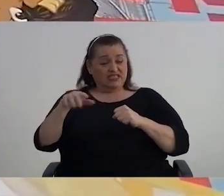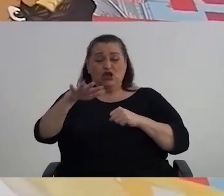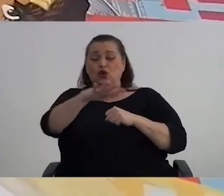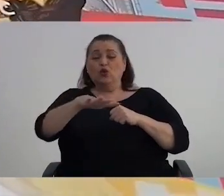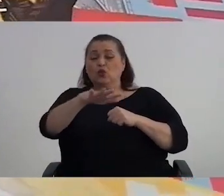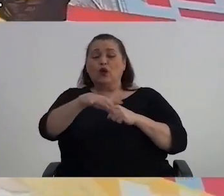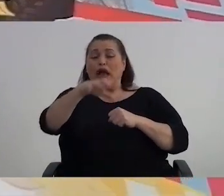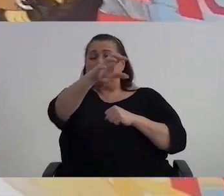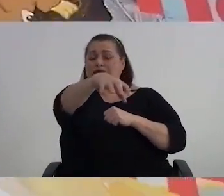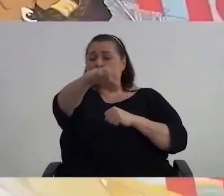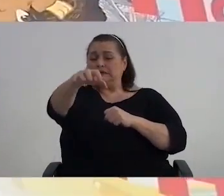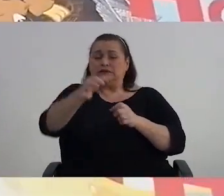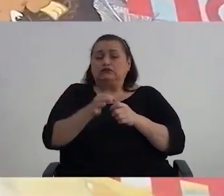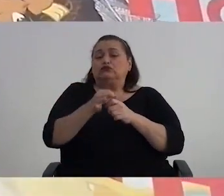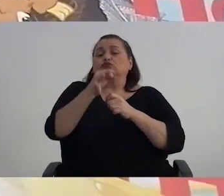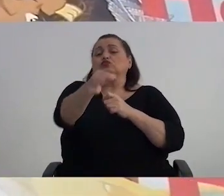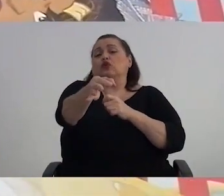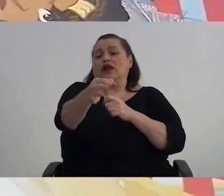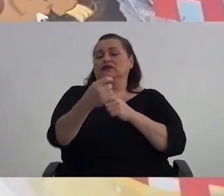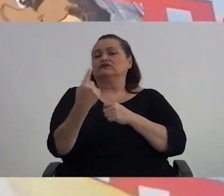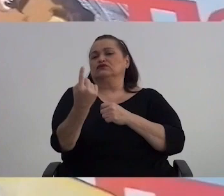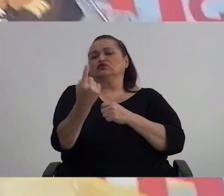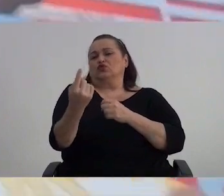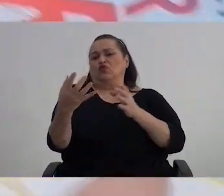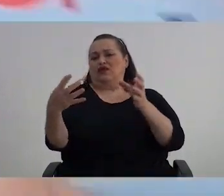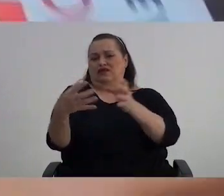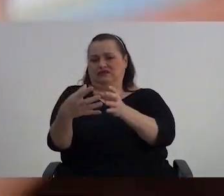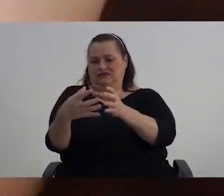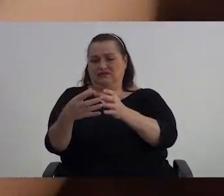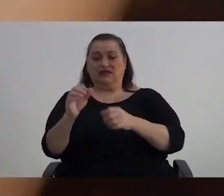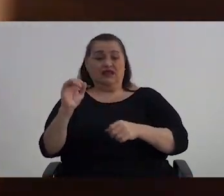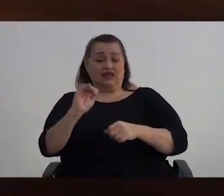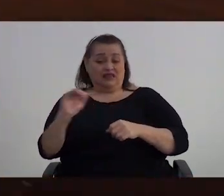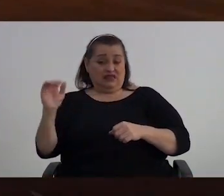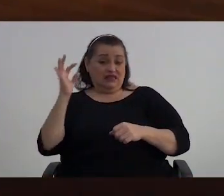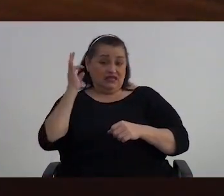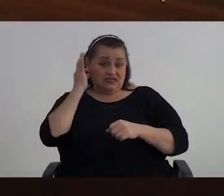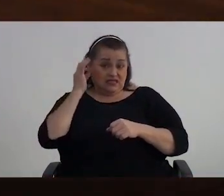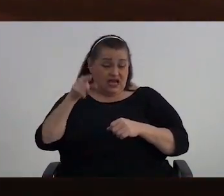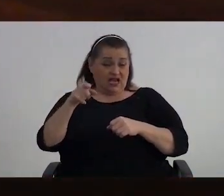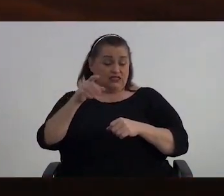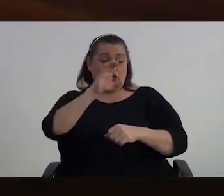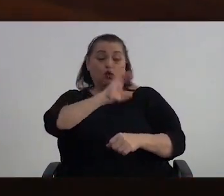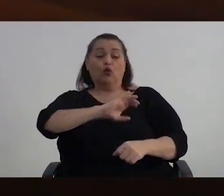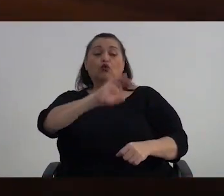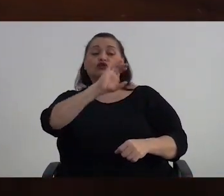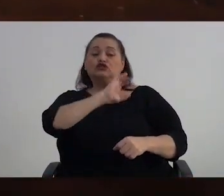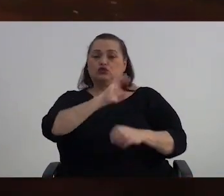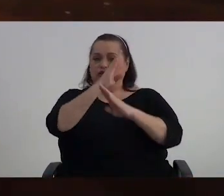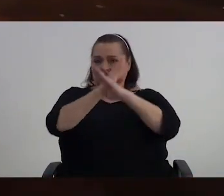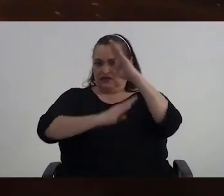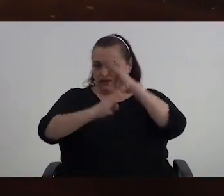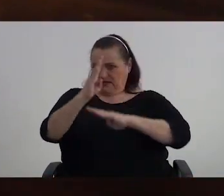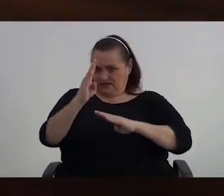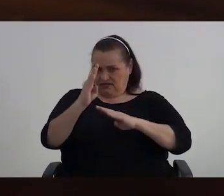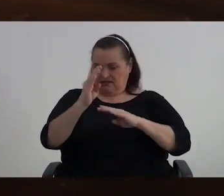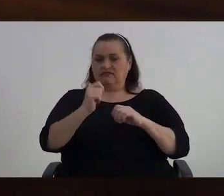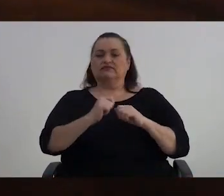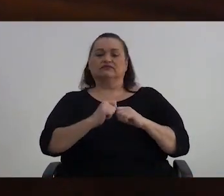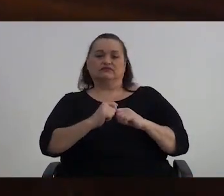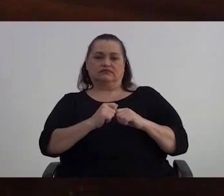rurales aisladas. Niñas en condición de discapacidad.